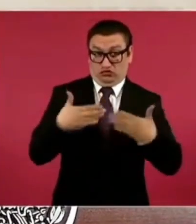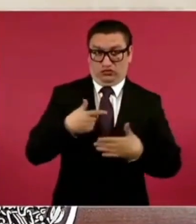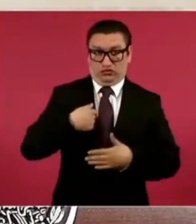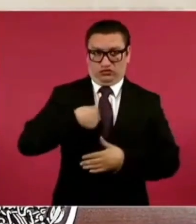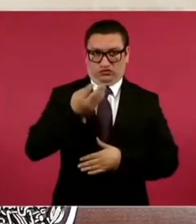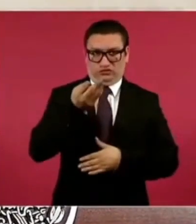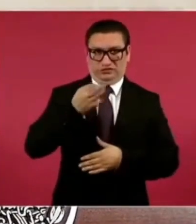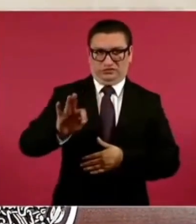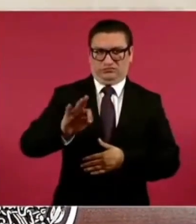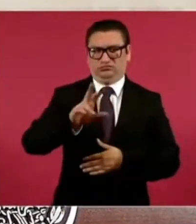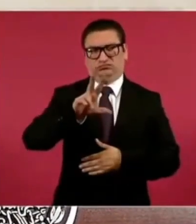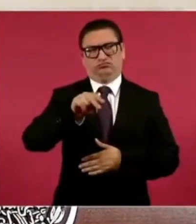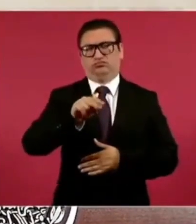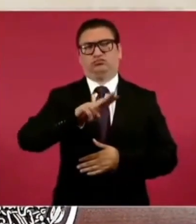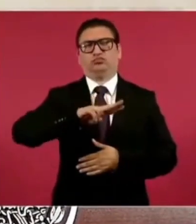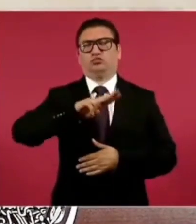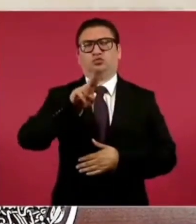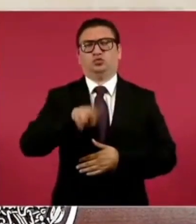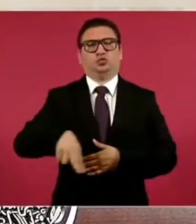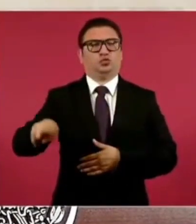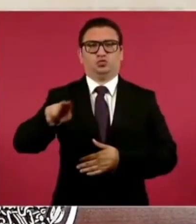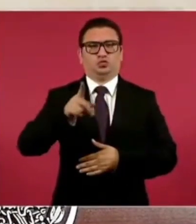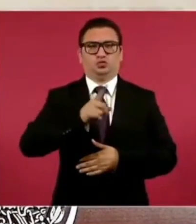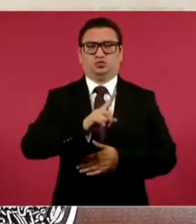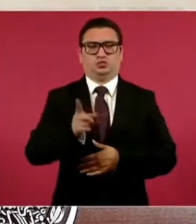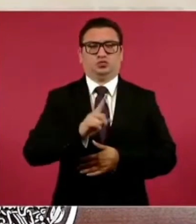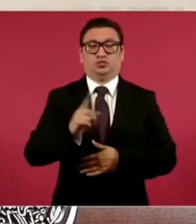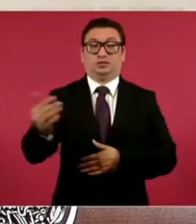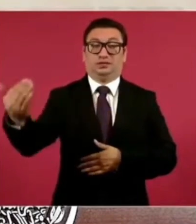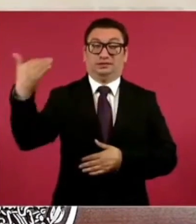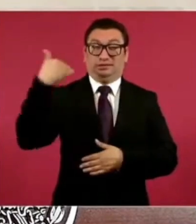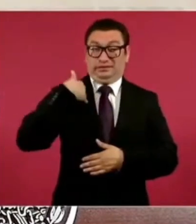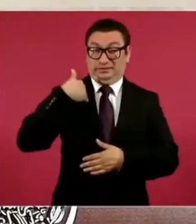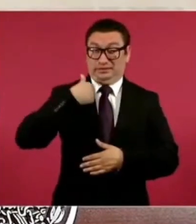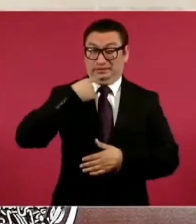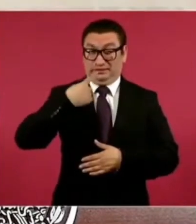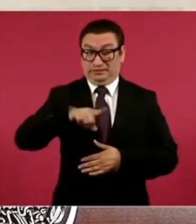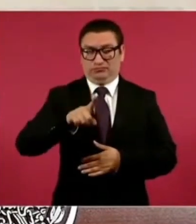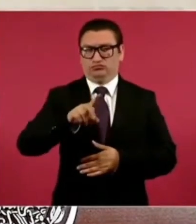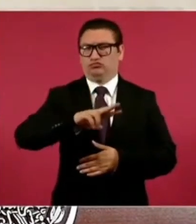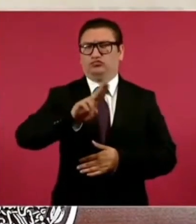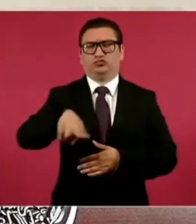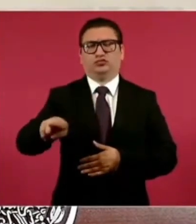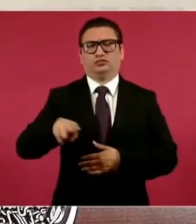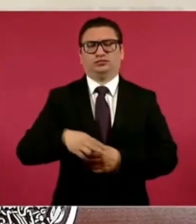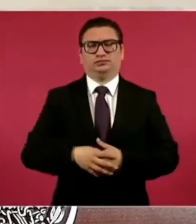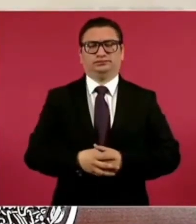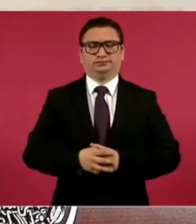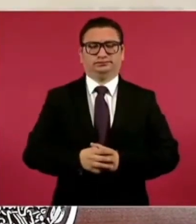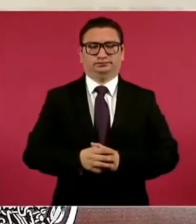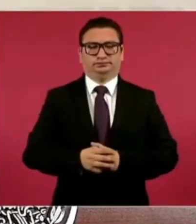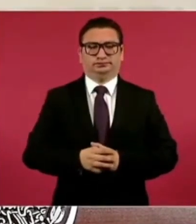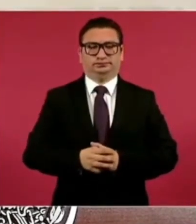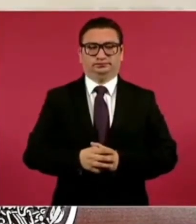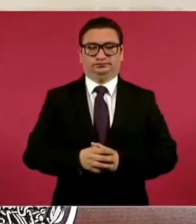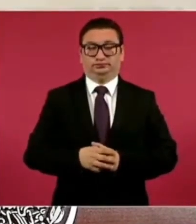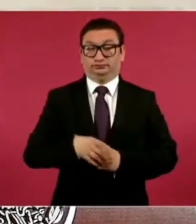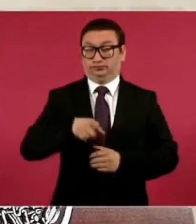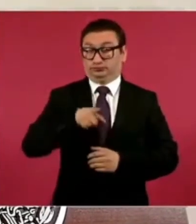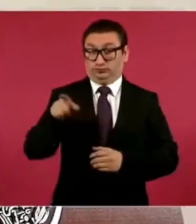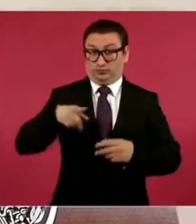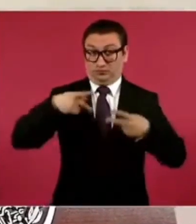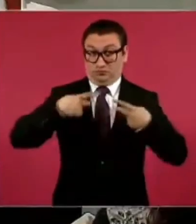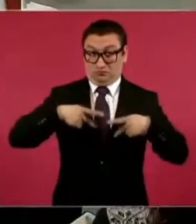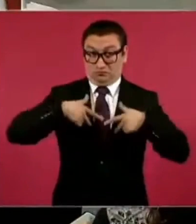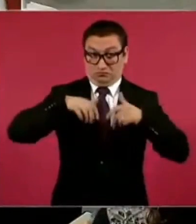nunca he escuchado una queja de un trabajador,